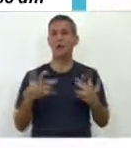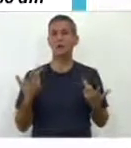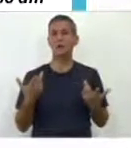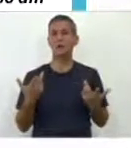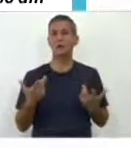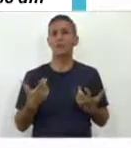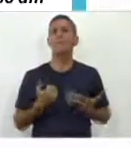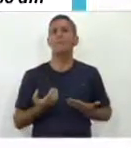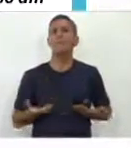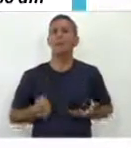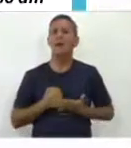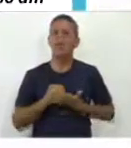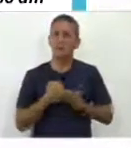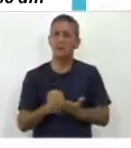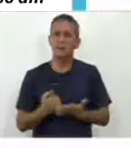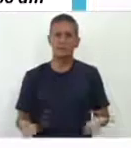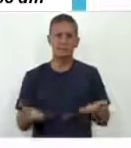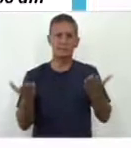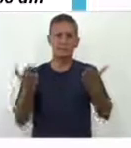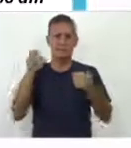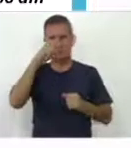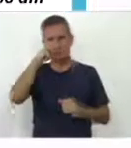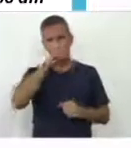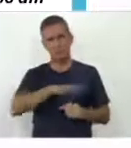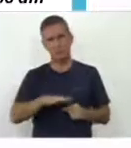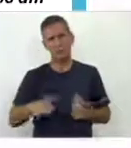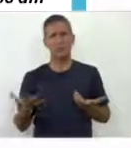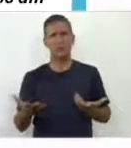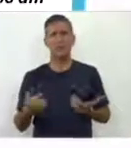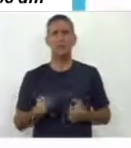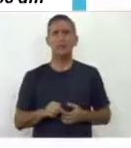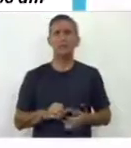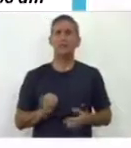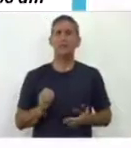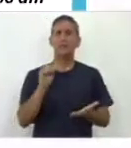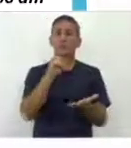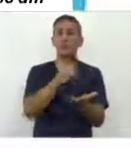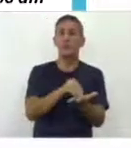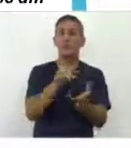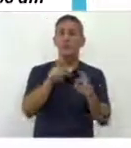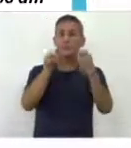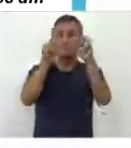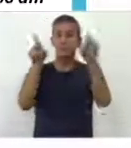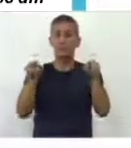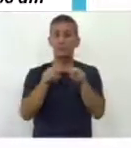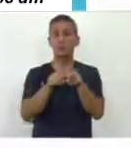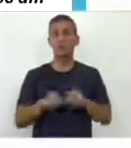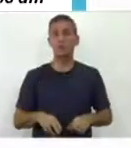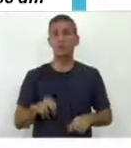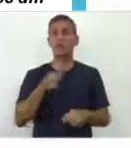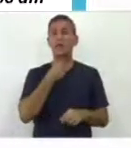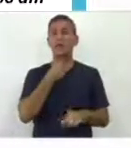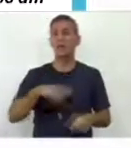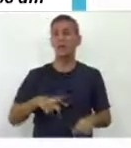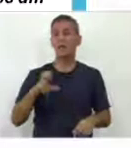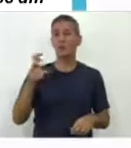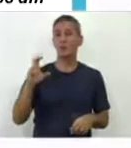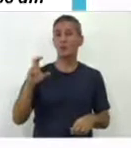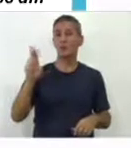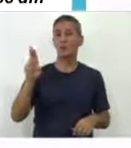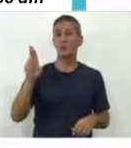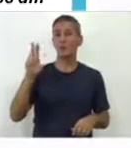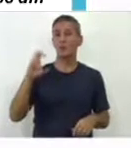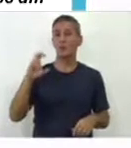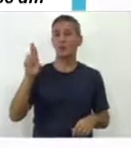beneficiar el desarrollo de los niños. Y por eso ahí estamos colocando en pantalla el ejemplo del cucurucú. Y ahora te cuento